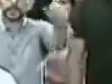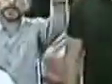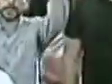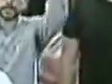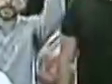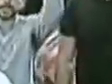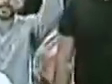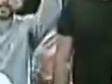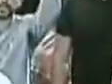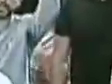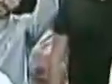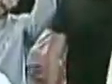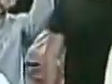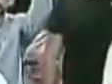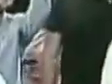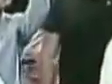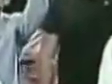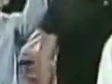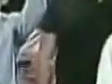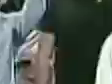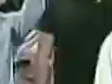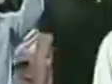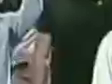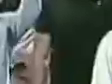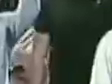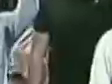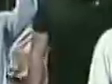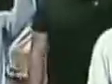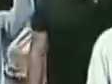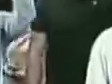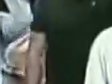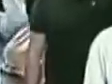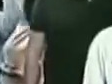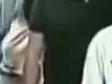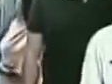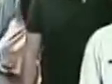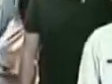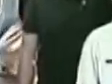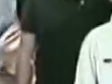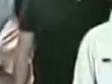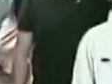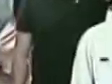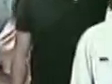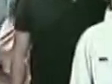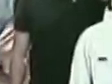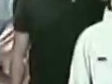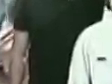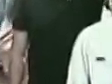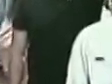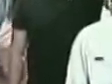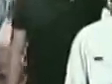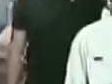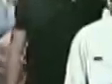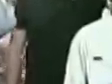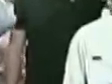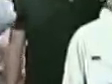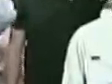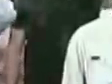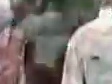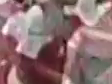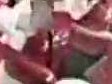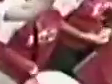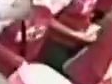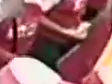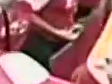presupre unido compasión toma el sueño del libertador y lo